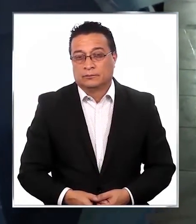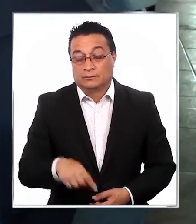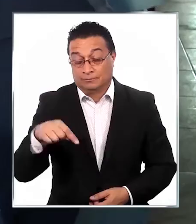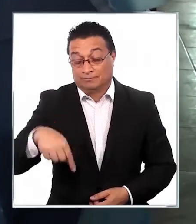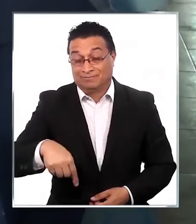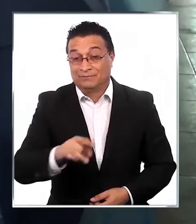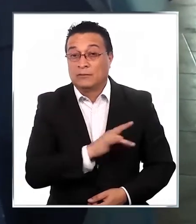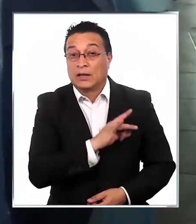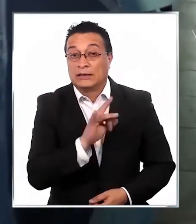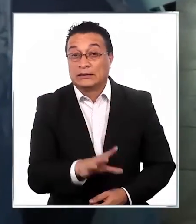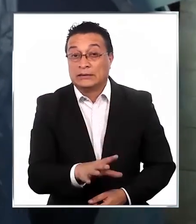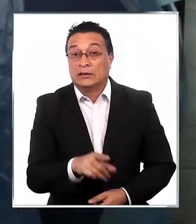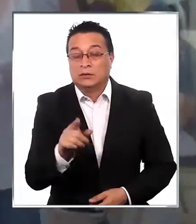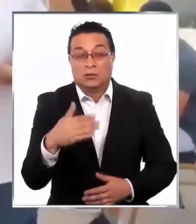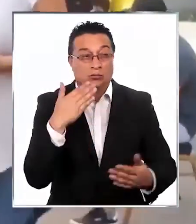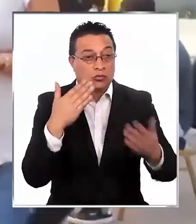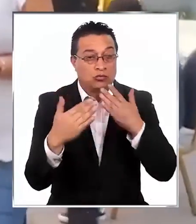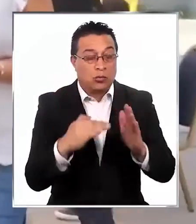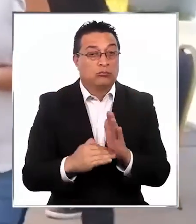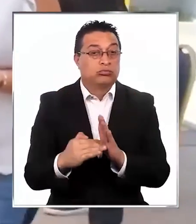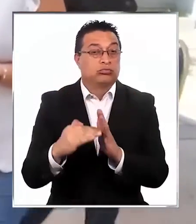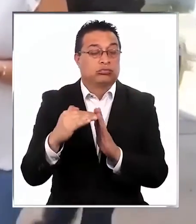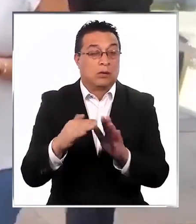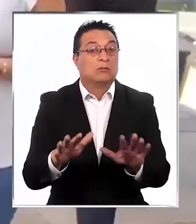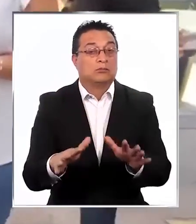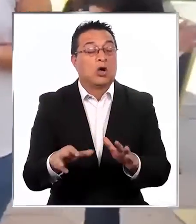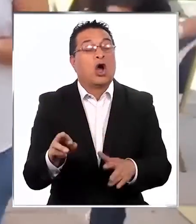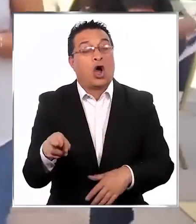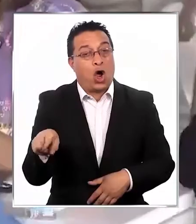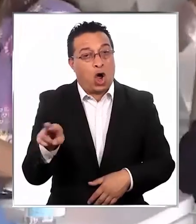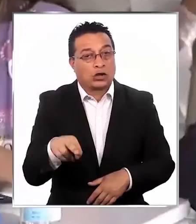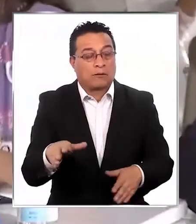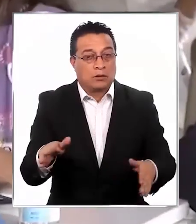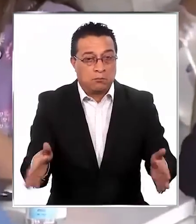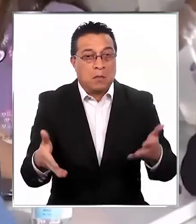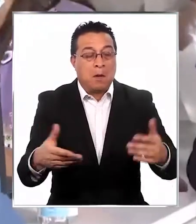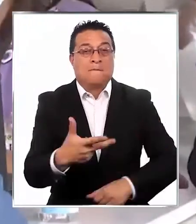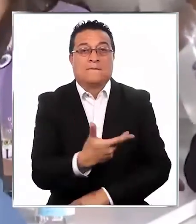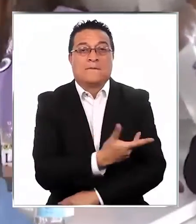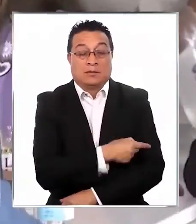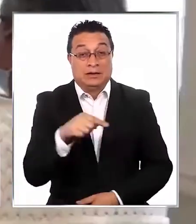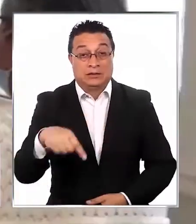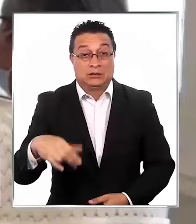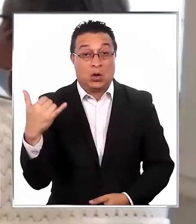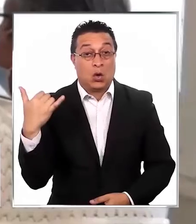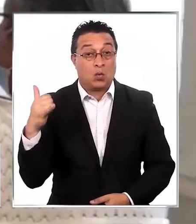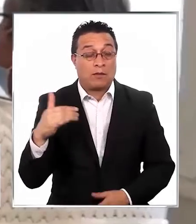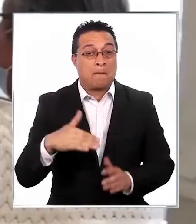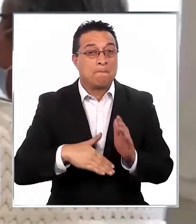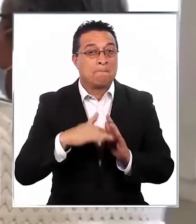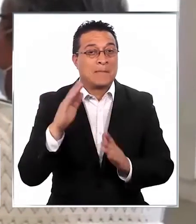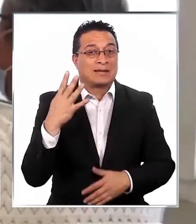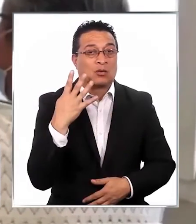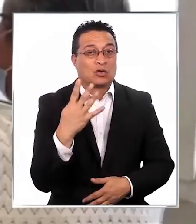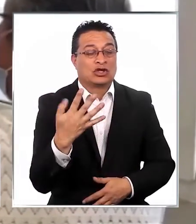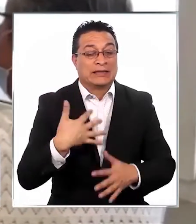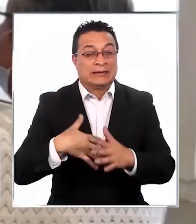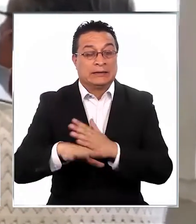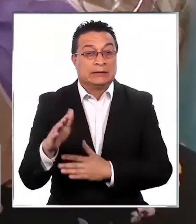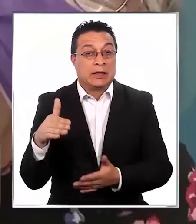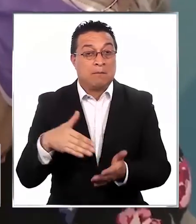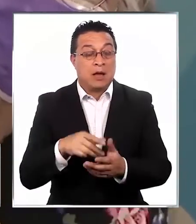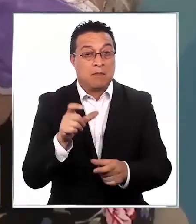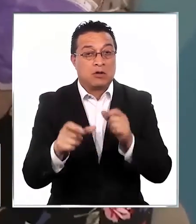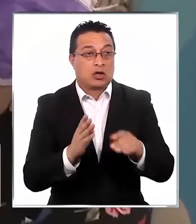En nuestro país, el alza de contagios parece haber dado un nuevo impulso a la vacunación. Este jueves, más de 415